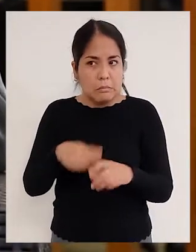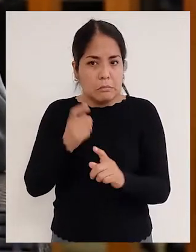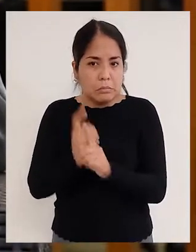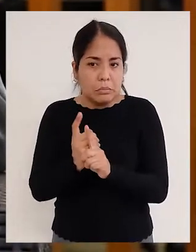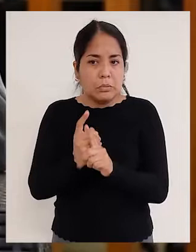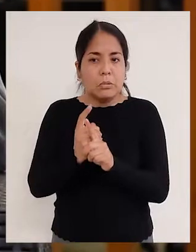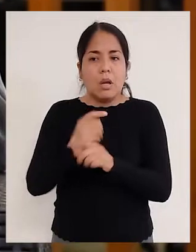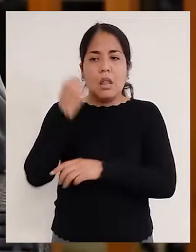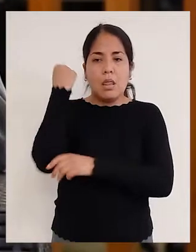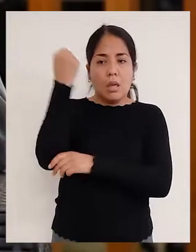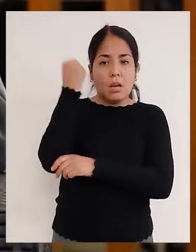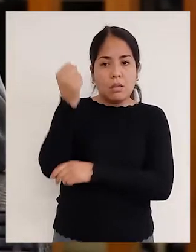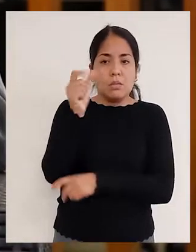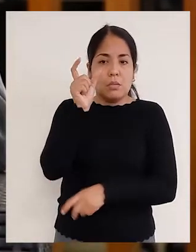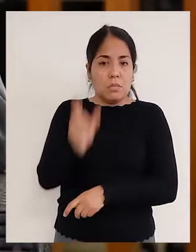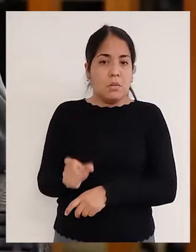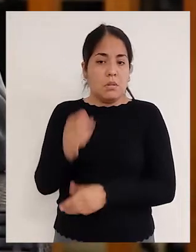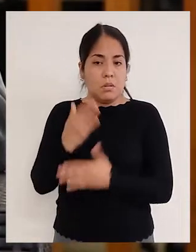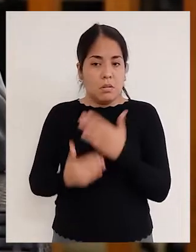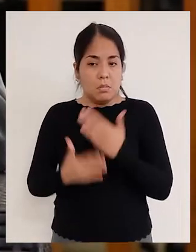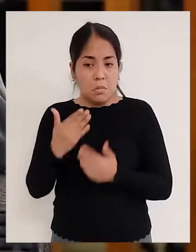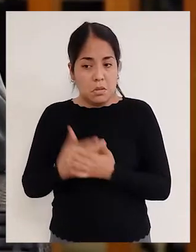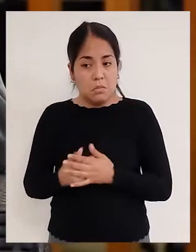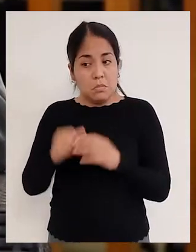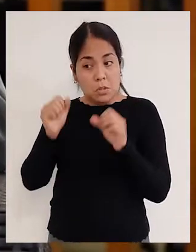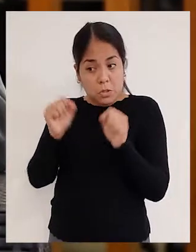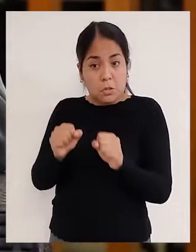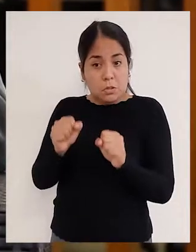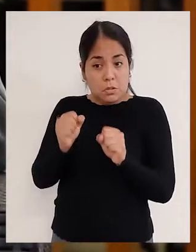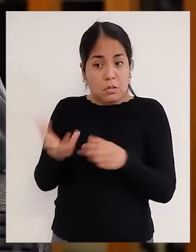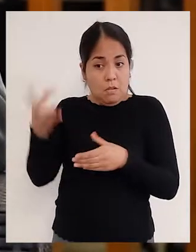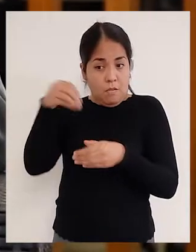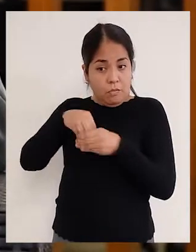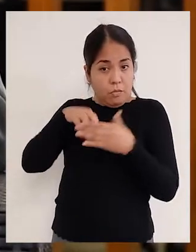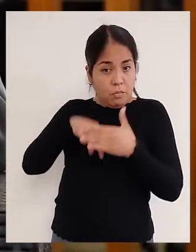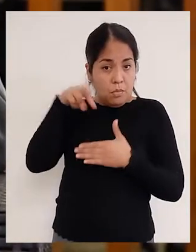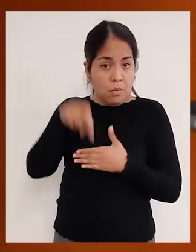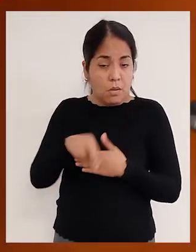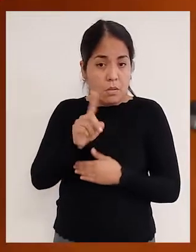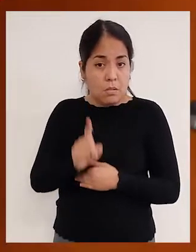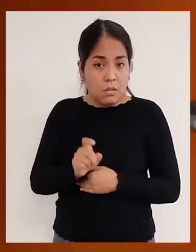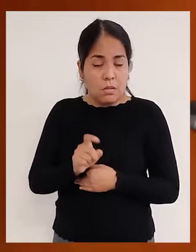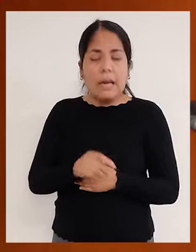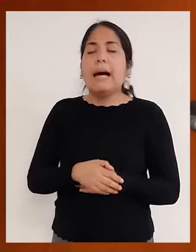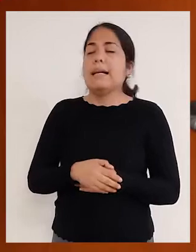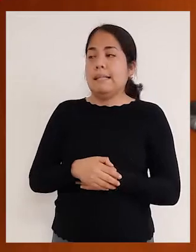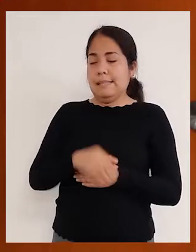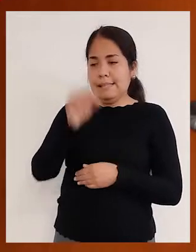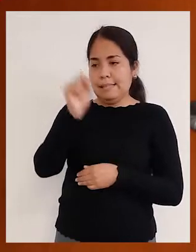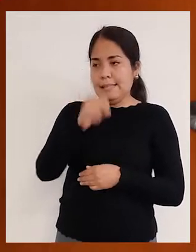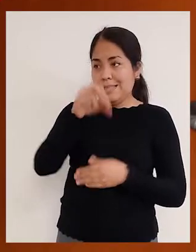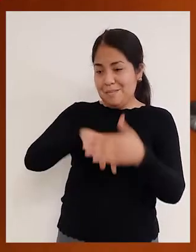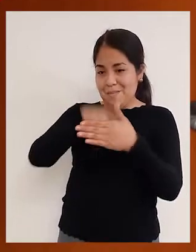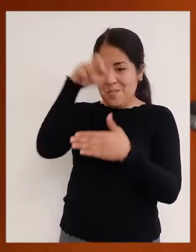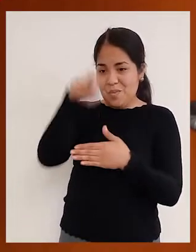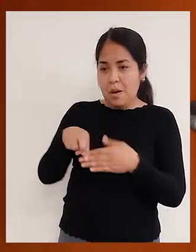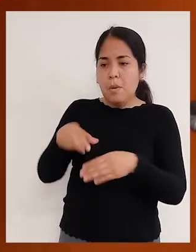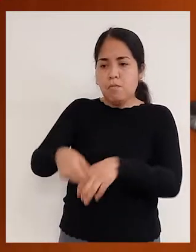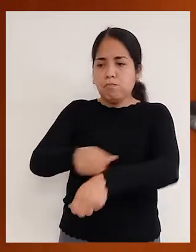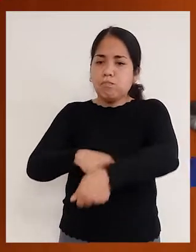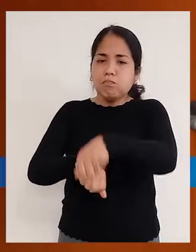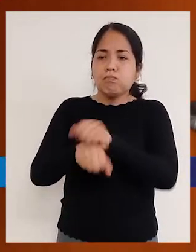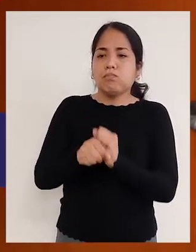se puedan cumplir los derechos de las personas con discapacidad, ¿también está incluido dentro de este programa? Sí, el programa de fortalecimiento